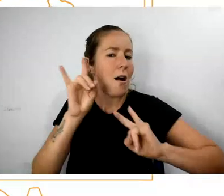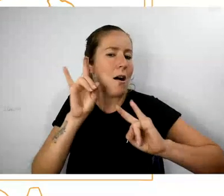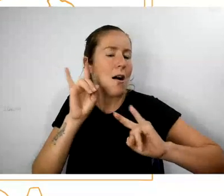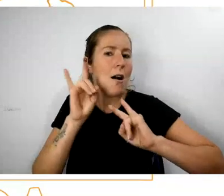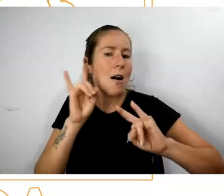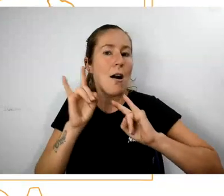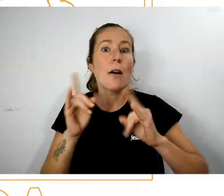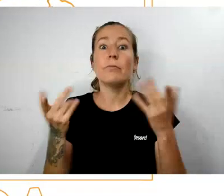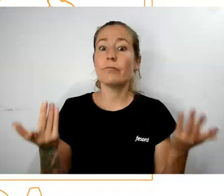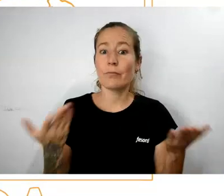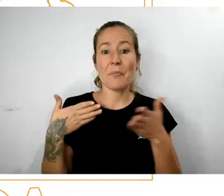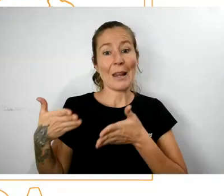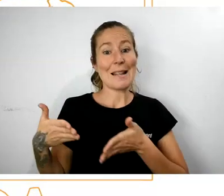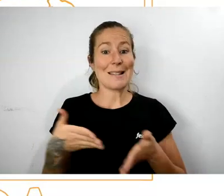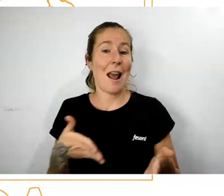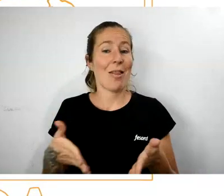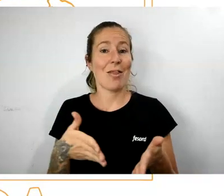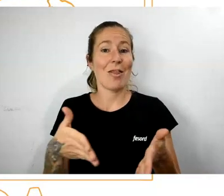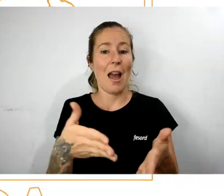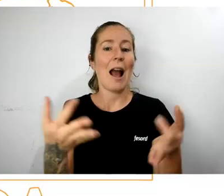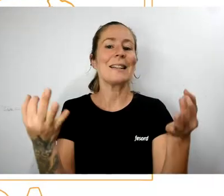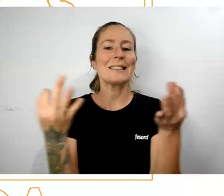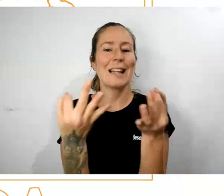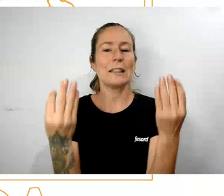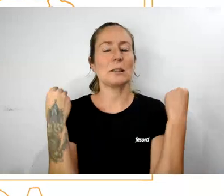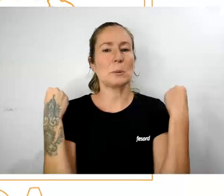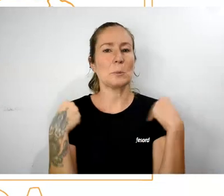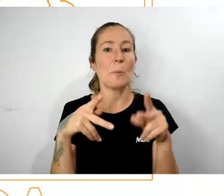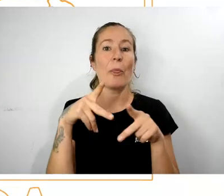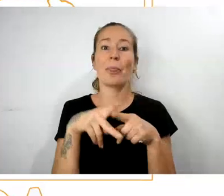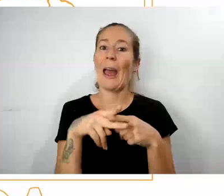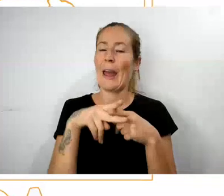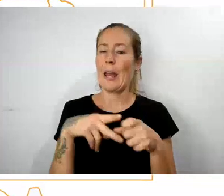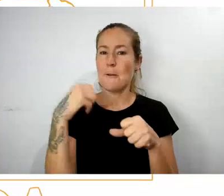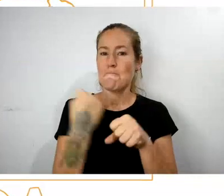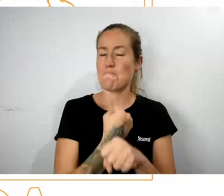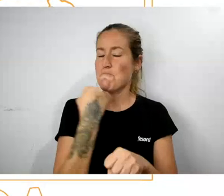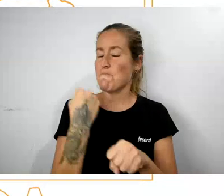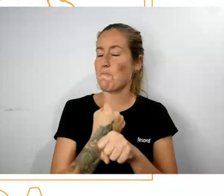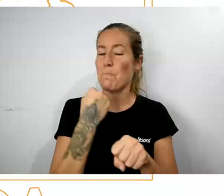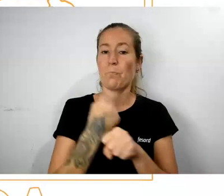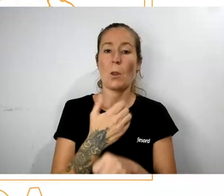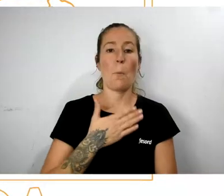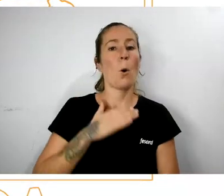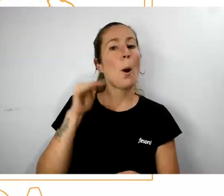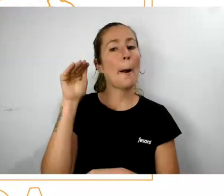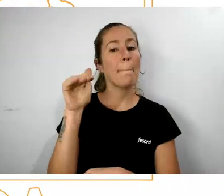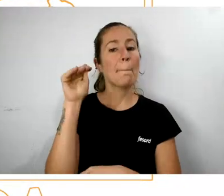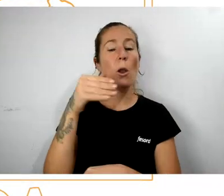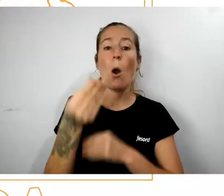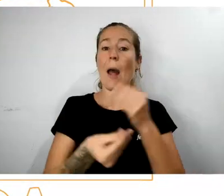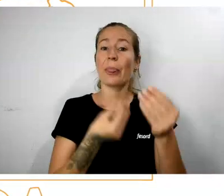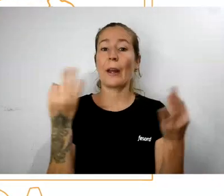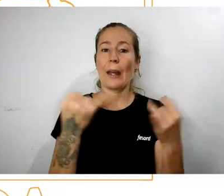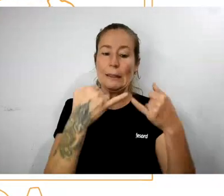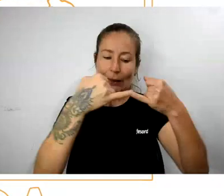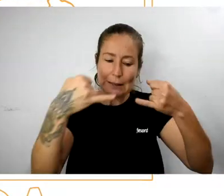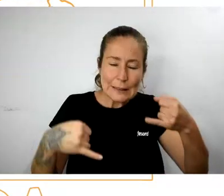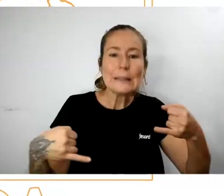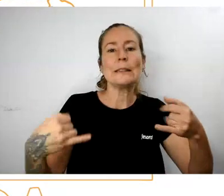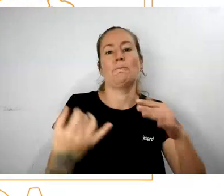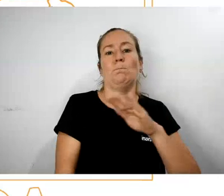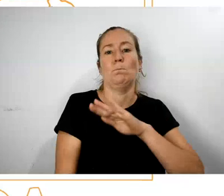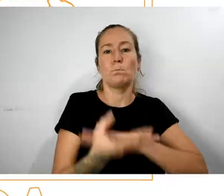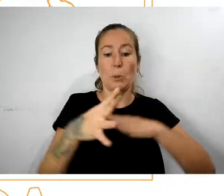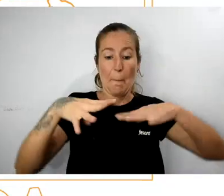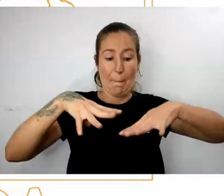Las sendas eran los talleres de hilado del Campello. Se dedicaban a la hilatura y la fabricación de cuerdas y mallas.